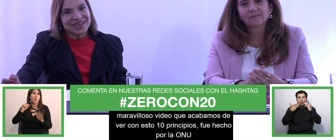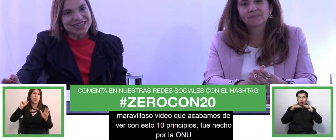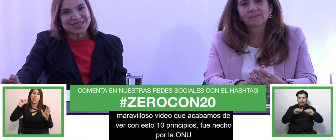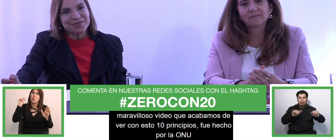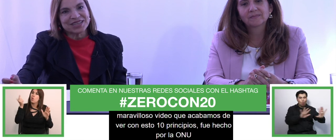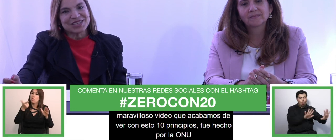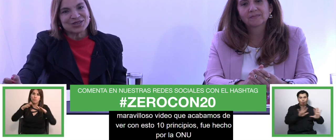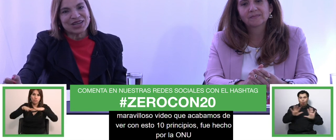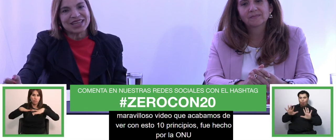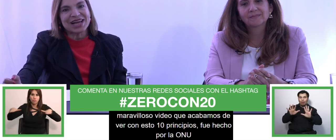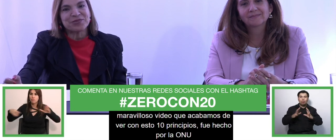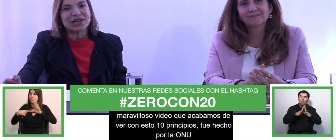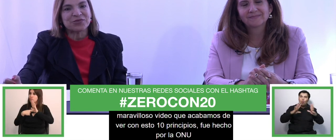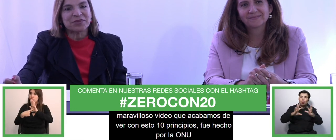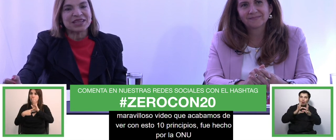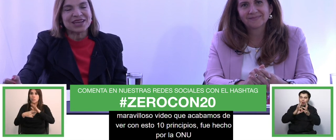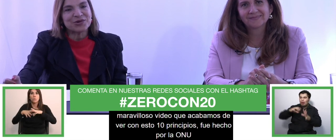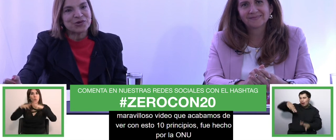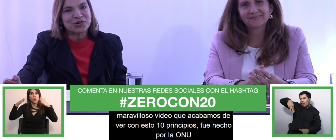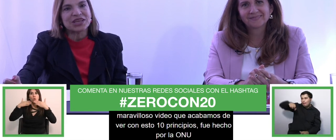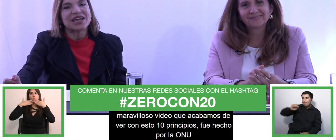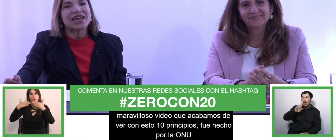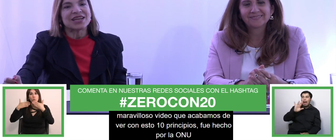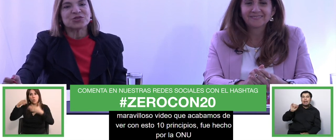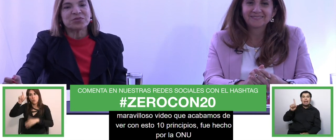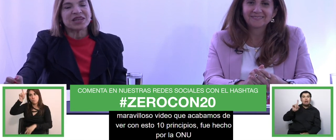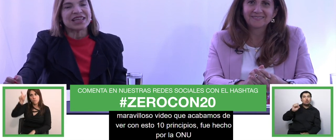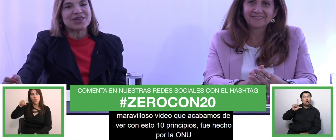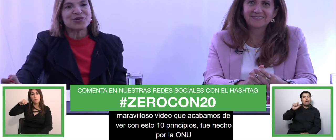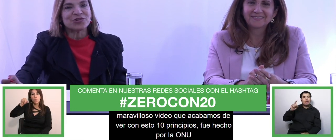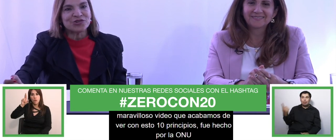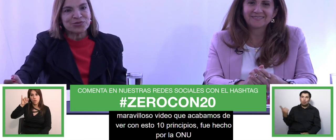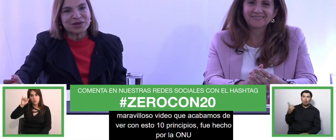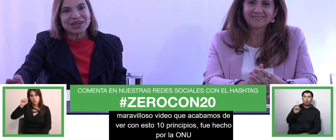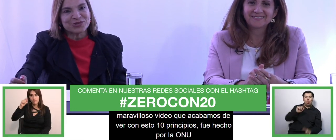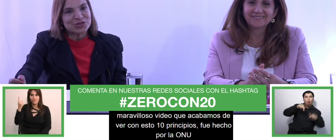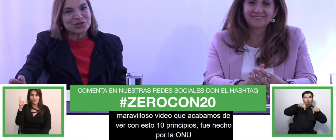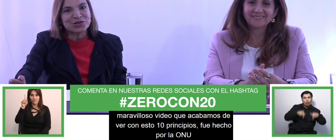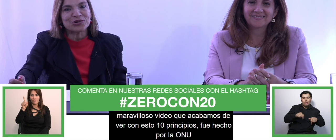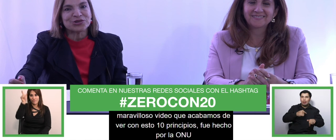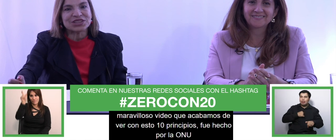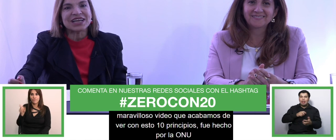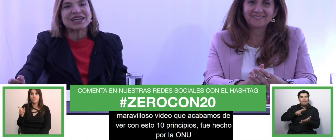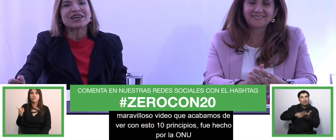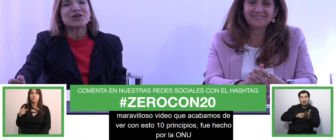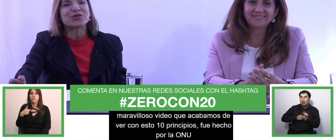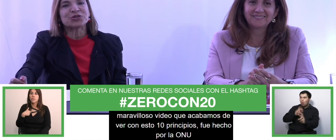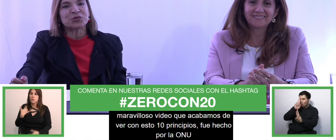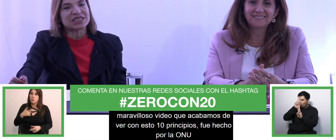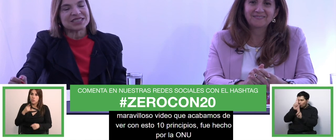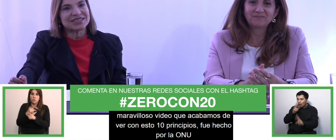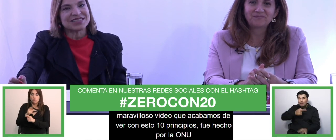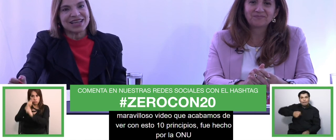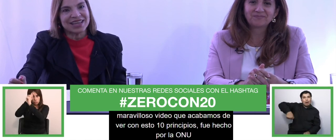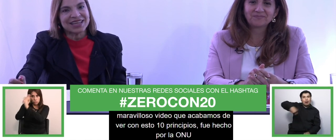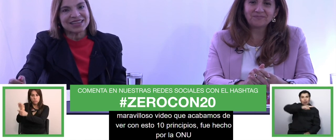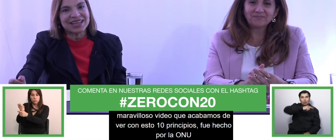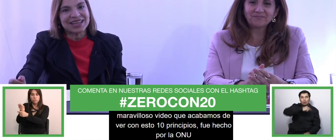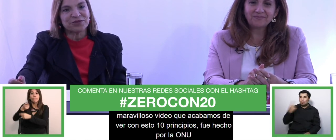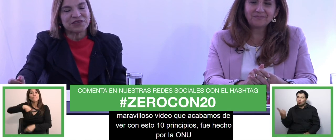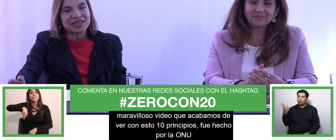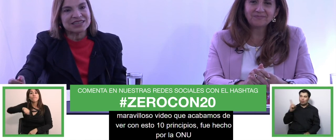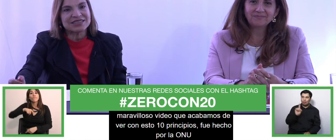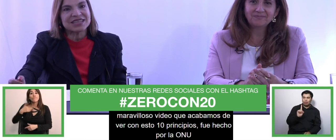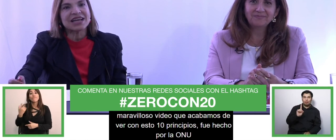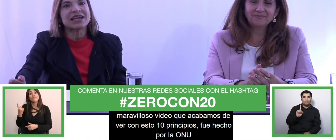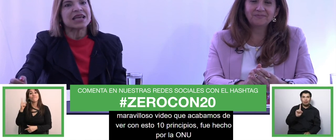Muchas gracias María Soledad por acompañarnos hoy. Es un verdadero honor para nosotros contar con tu presencia en